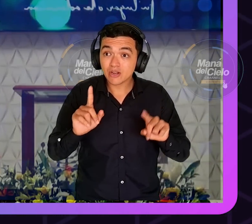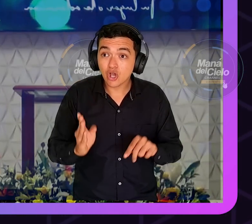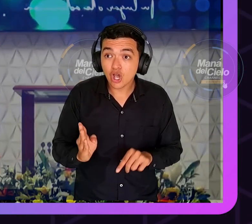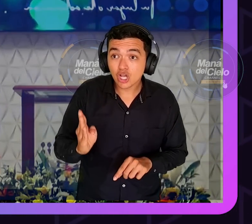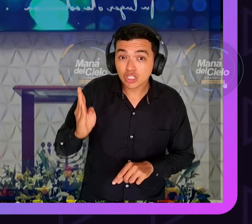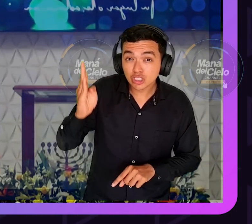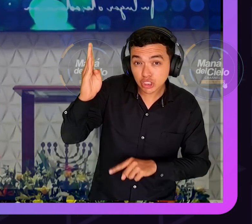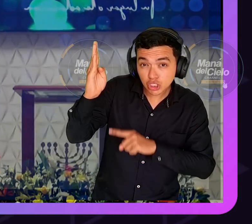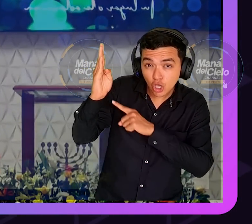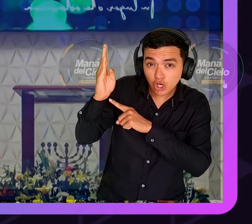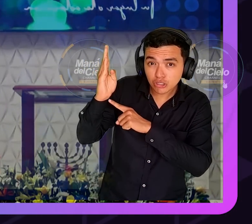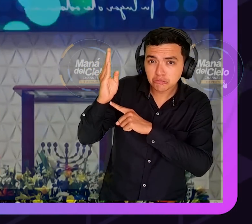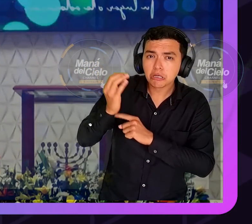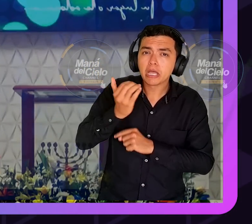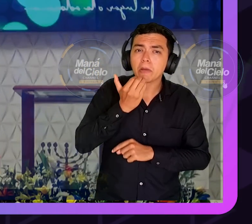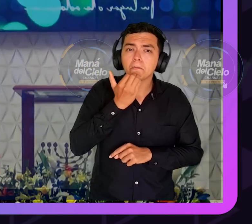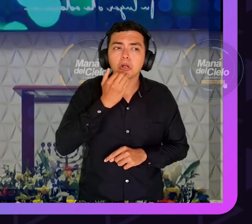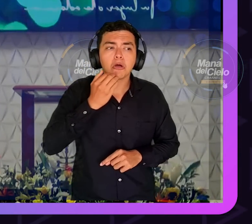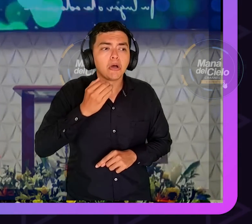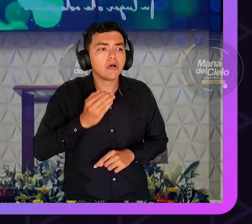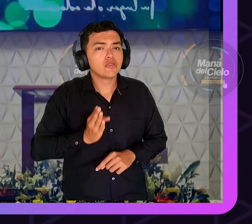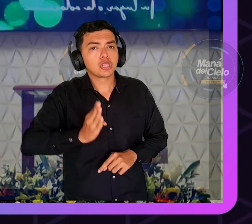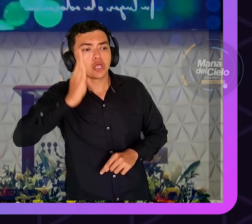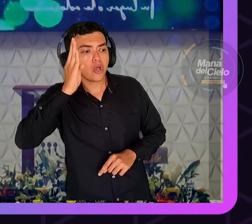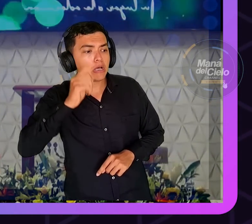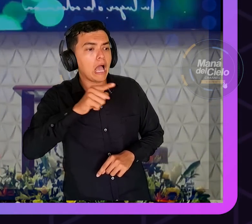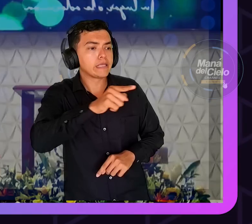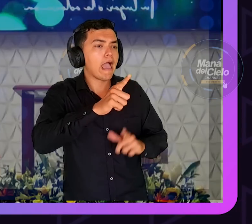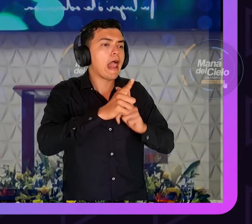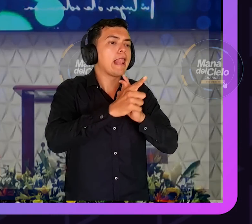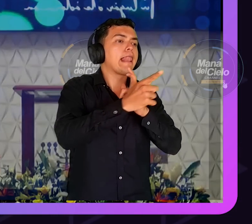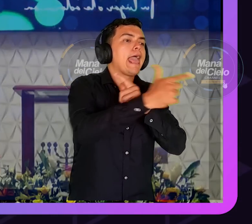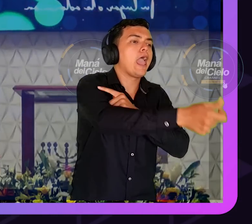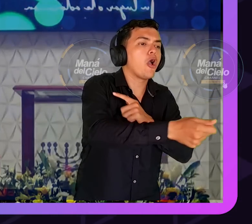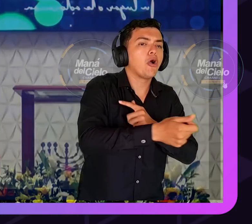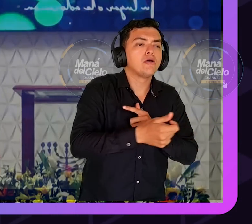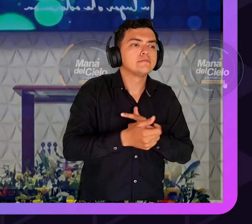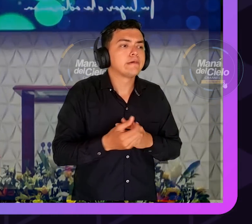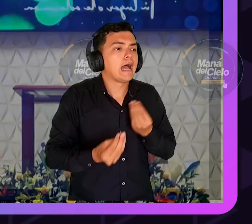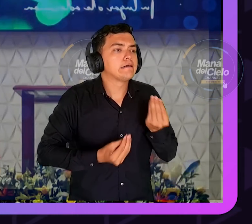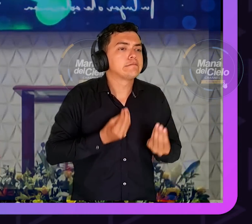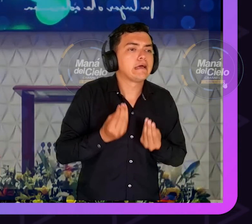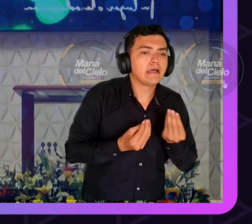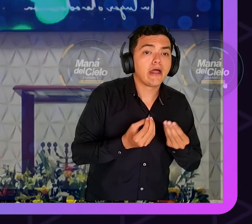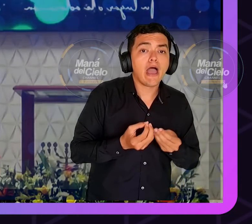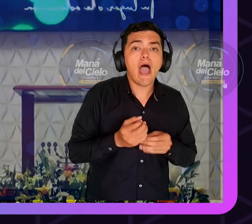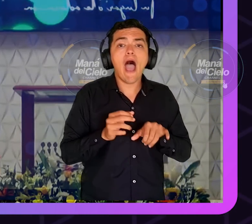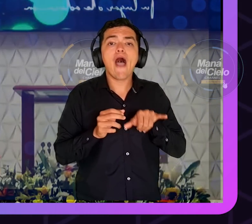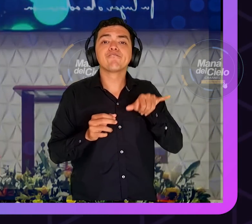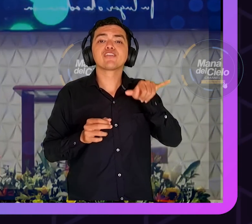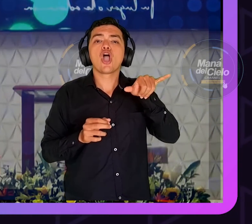como unos 10 15 y el resto de manos que es muy largo ya tengo hambre yo también